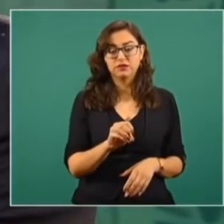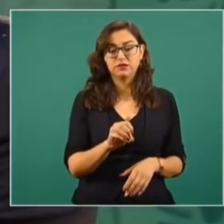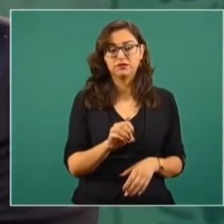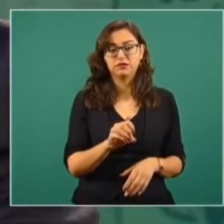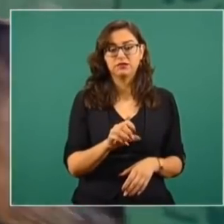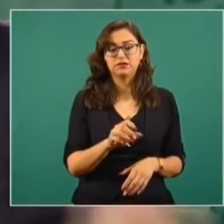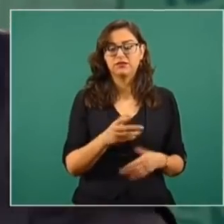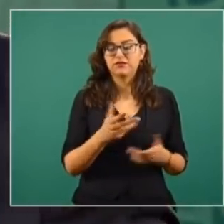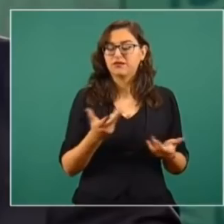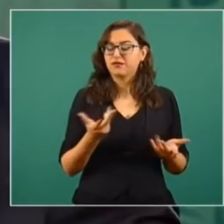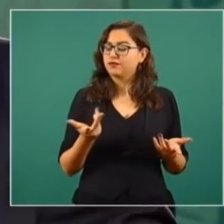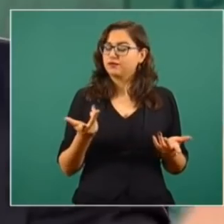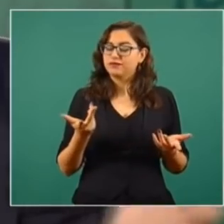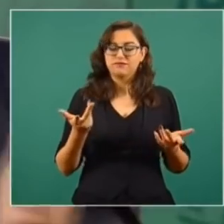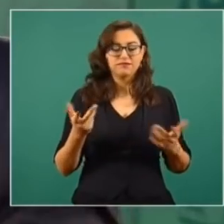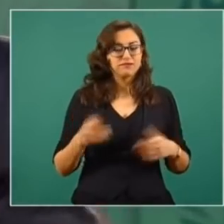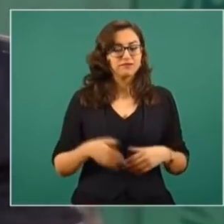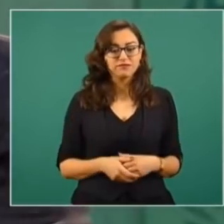O sea,